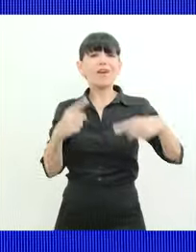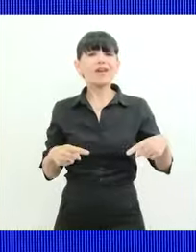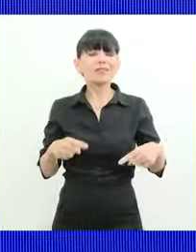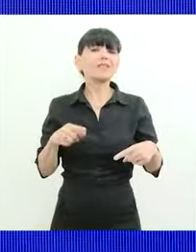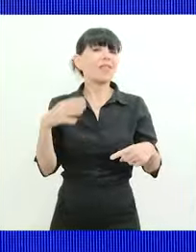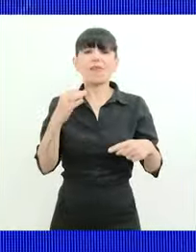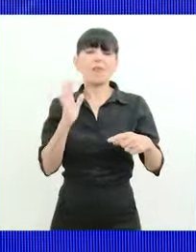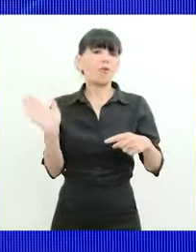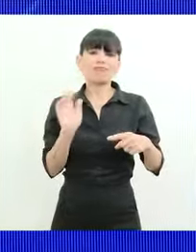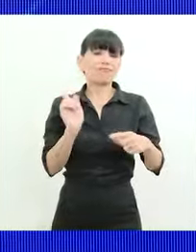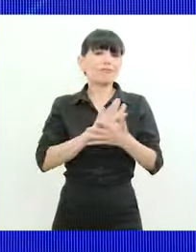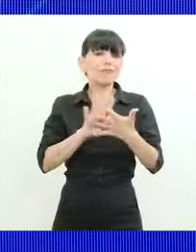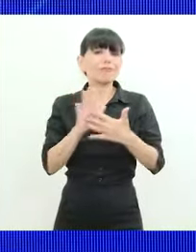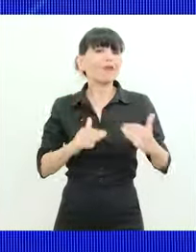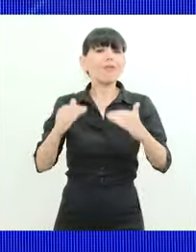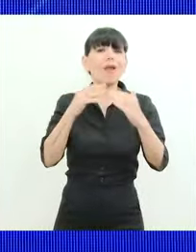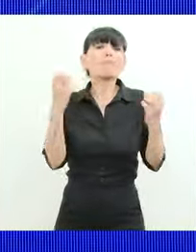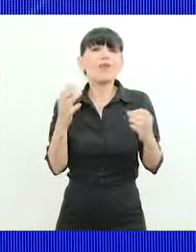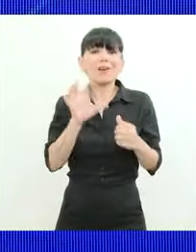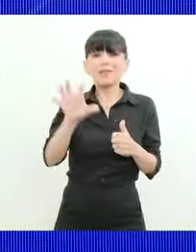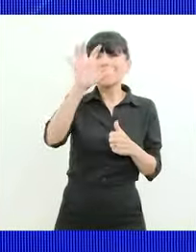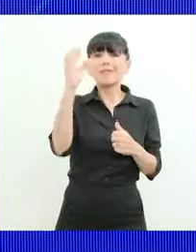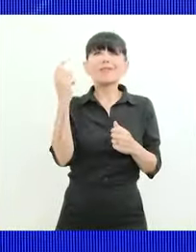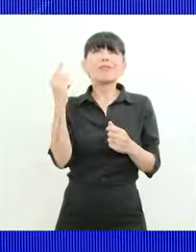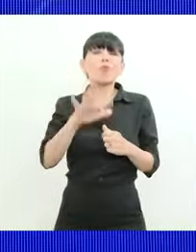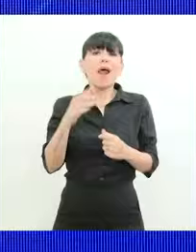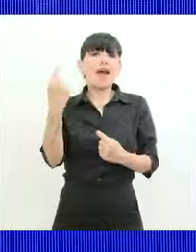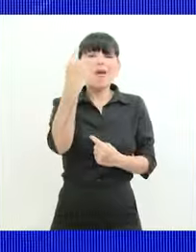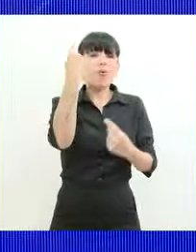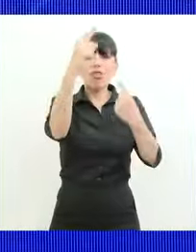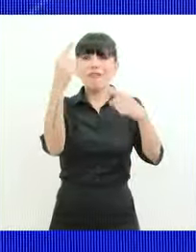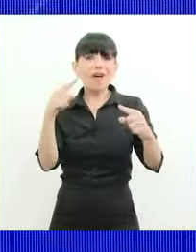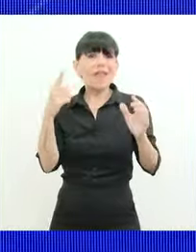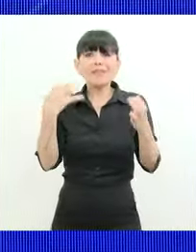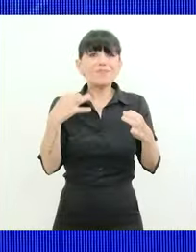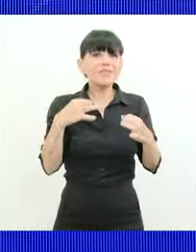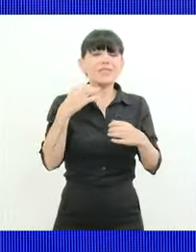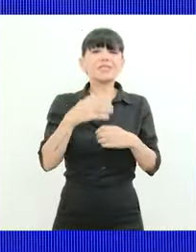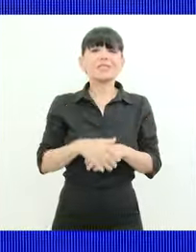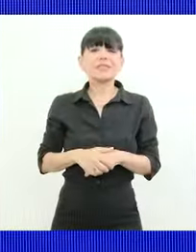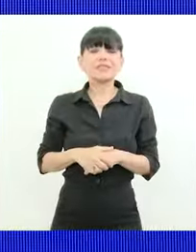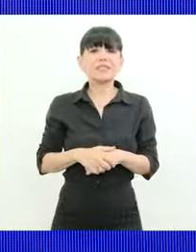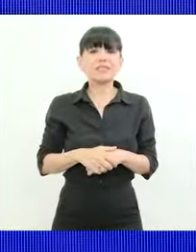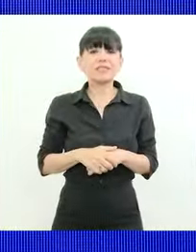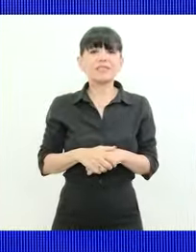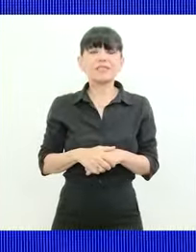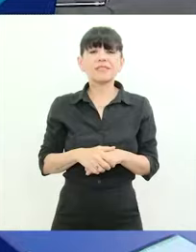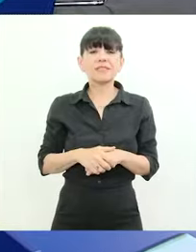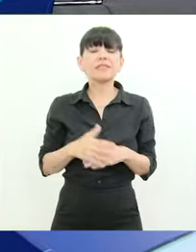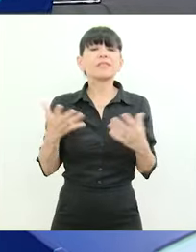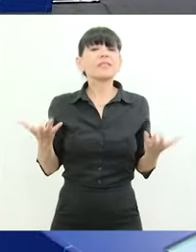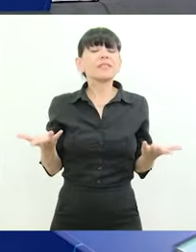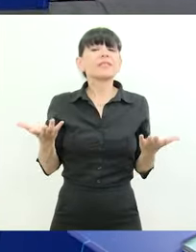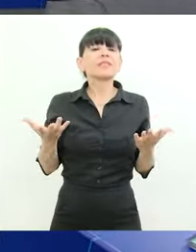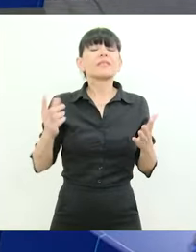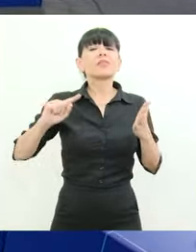particulares, de entender esas realidades particulares y la importancia que tienen cosas que por ahí en la